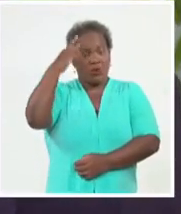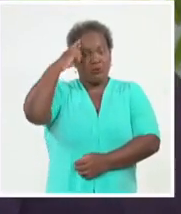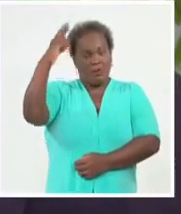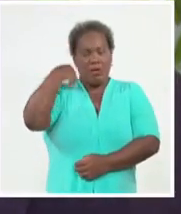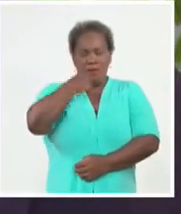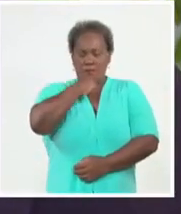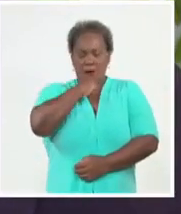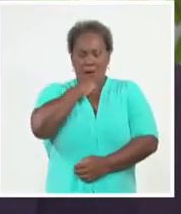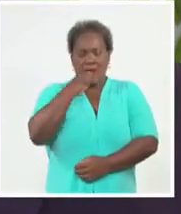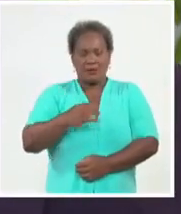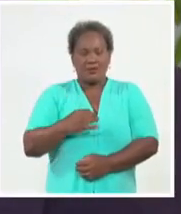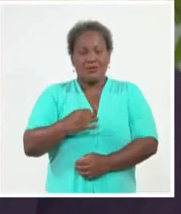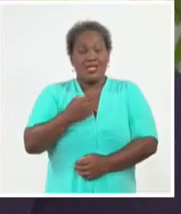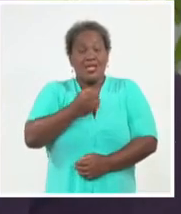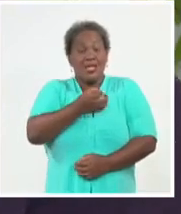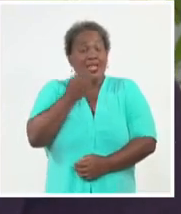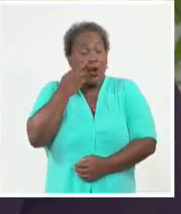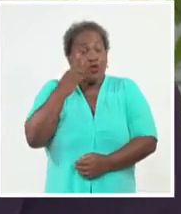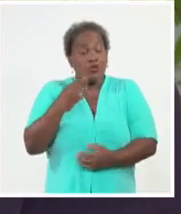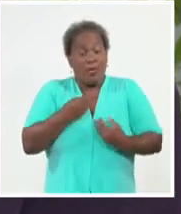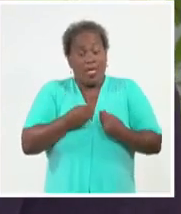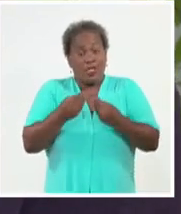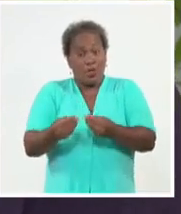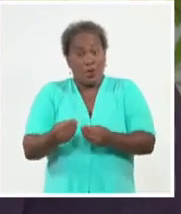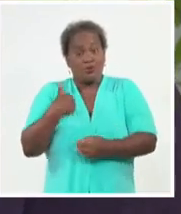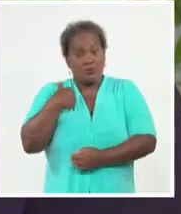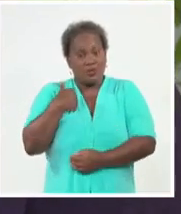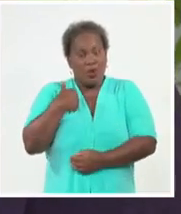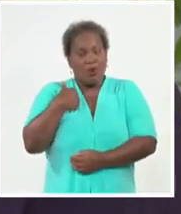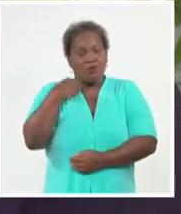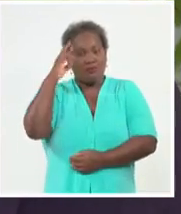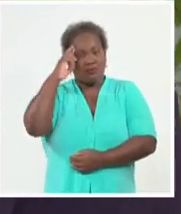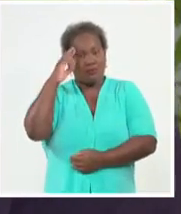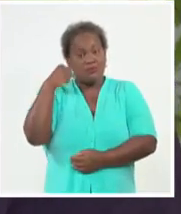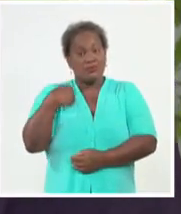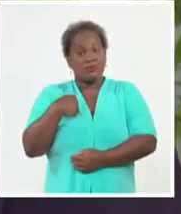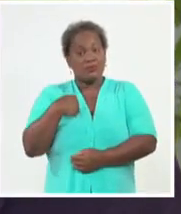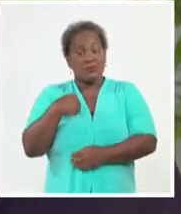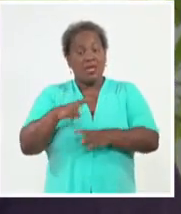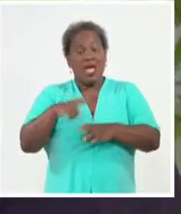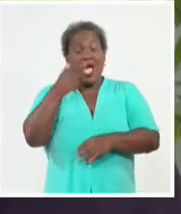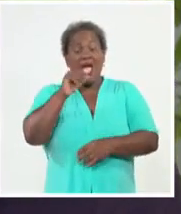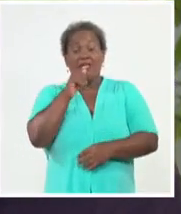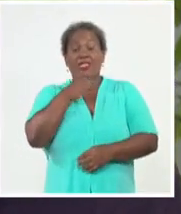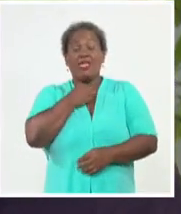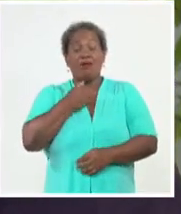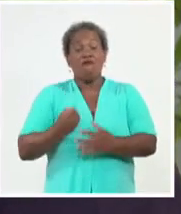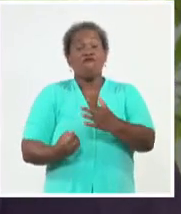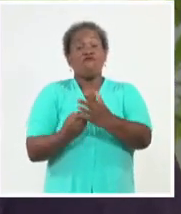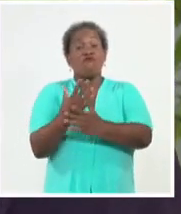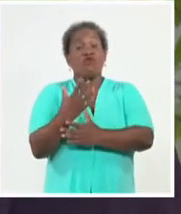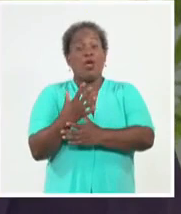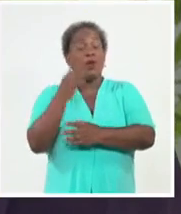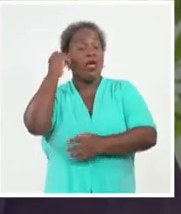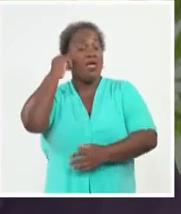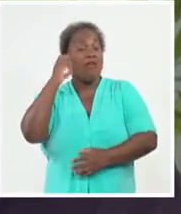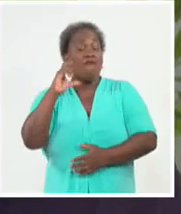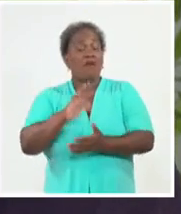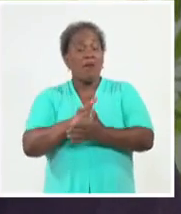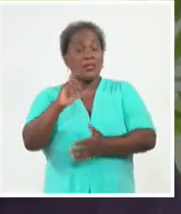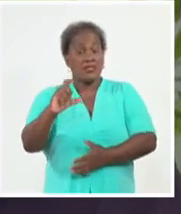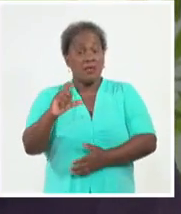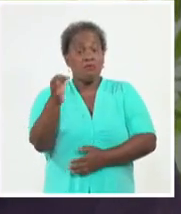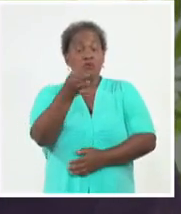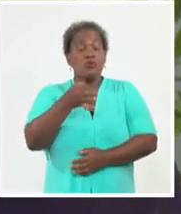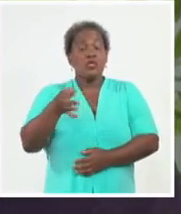este reconocimiento, de esta orden que me están entregando. Aide Cabrera Estupiñán, fundadora de la Federación de Mujeres Cubanas en el municipio Guira de